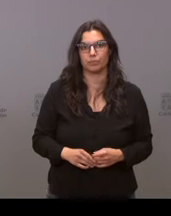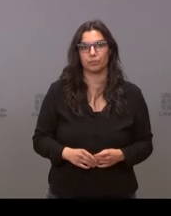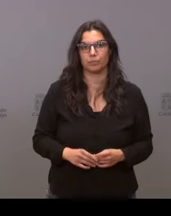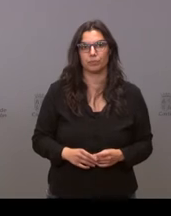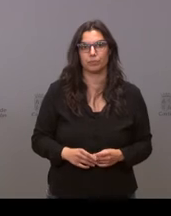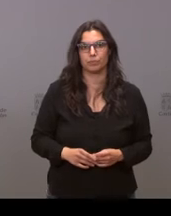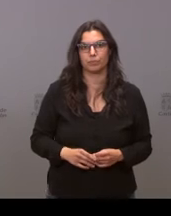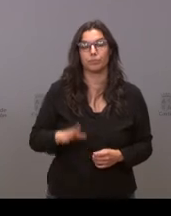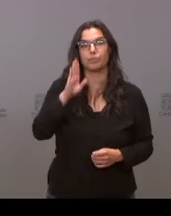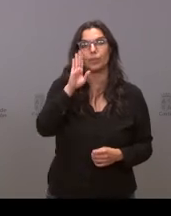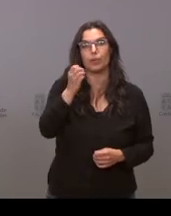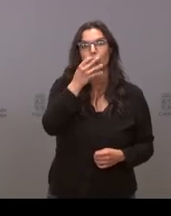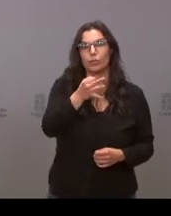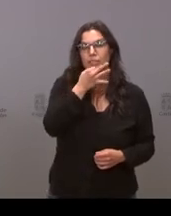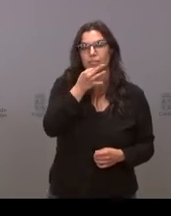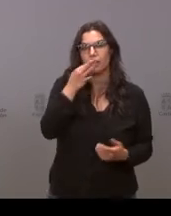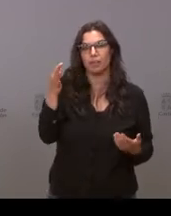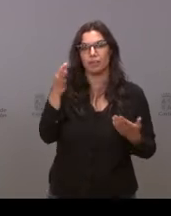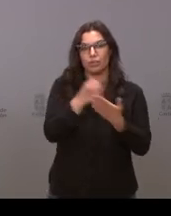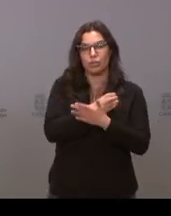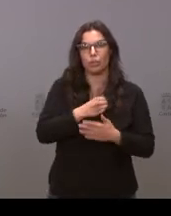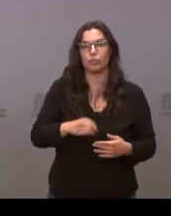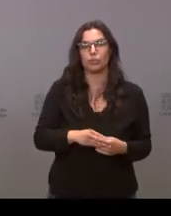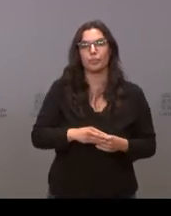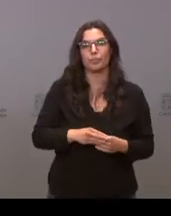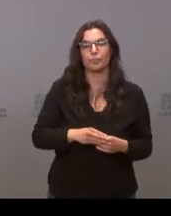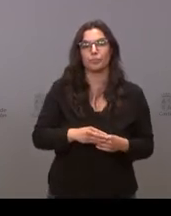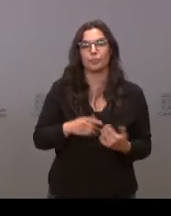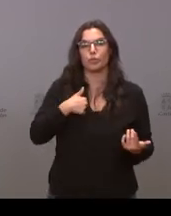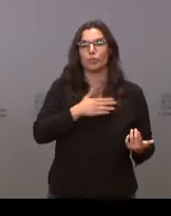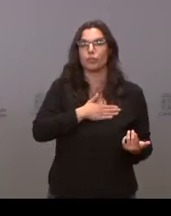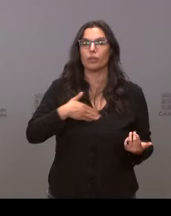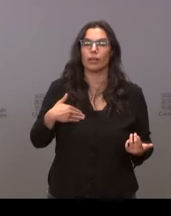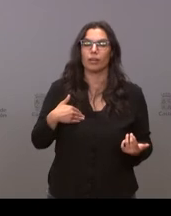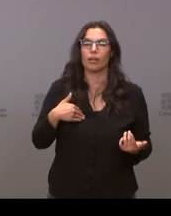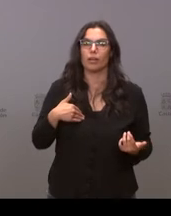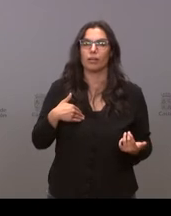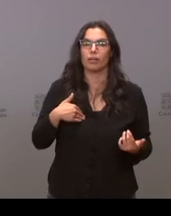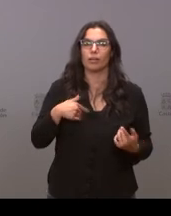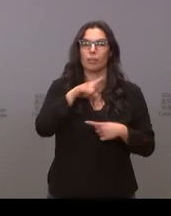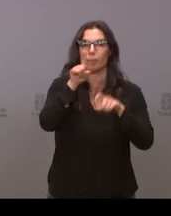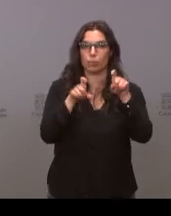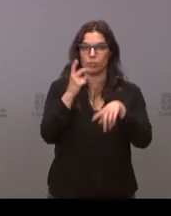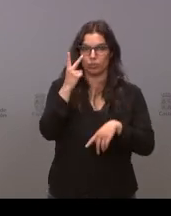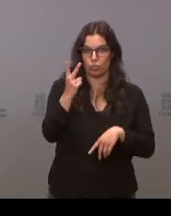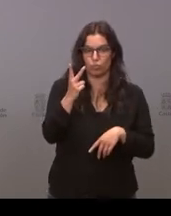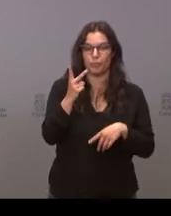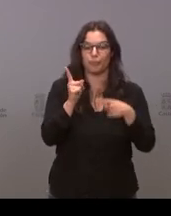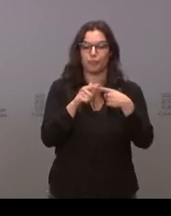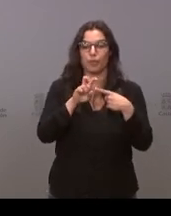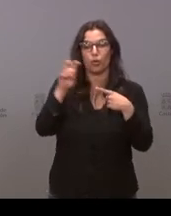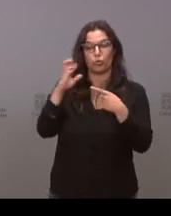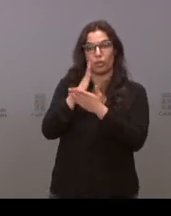Sí, hola buenas tardes a todos al vicepresidente quería hacerle dos preguntas otras comunidades